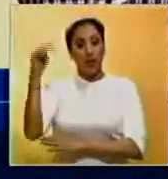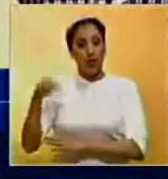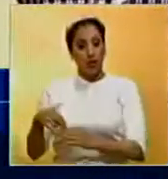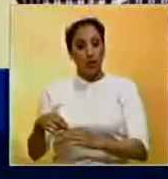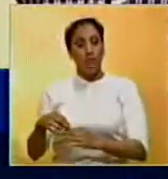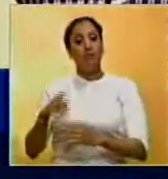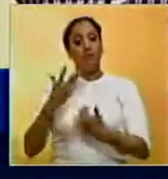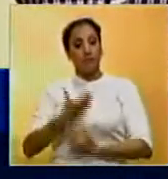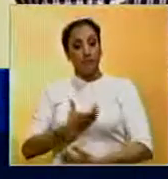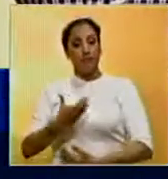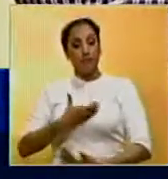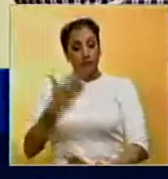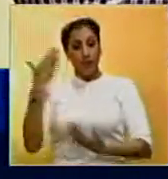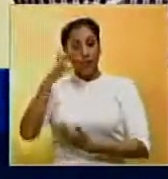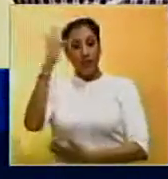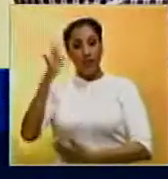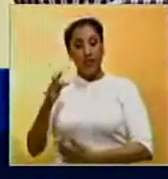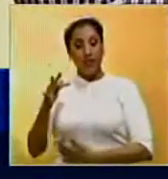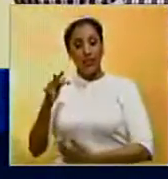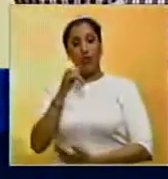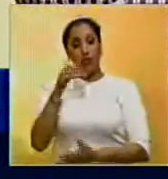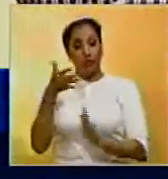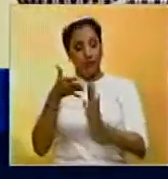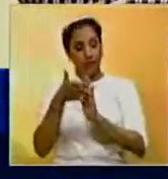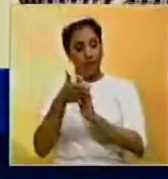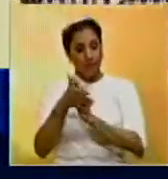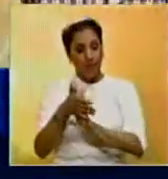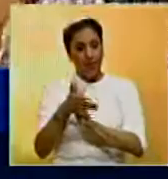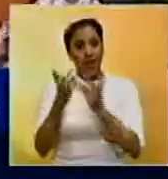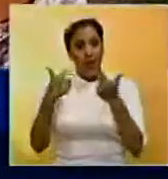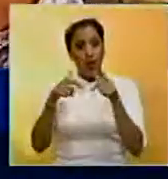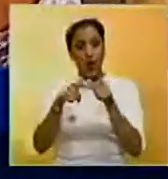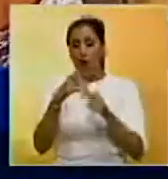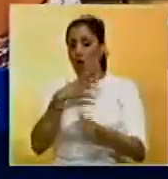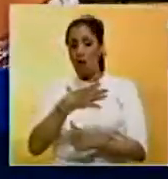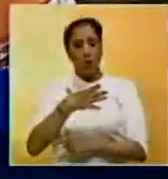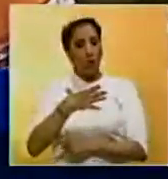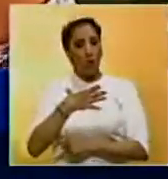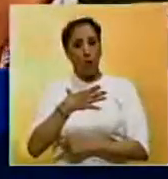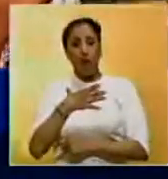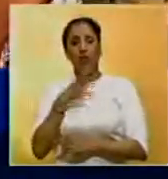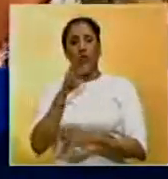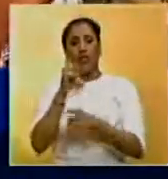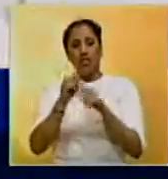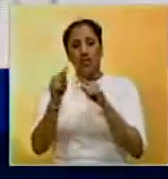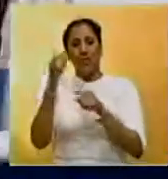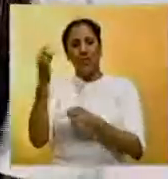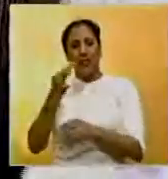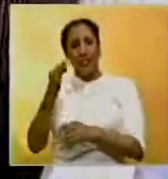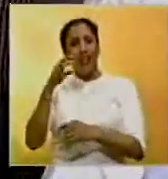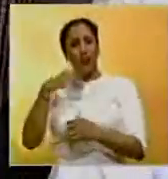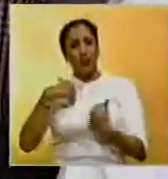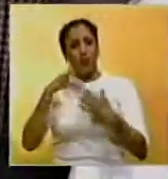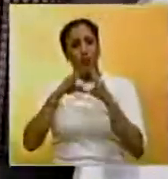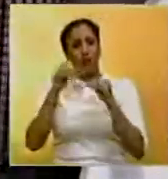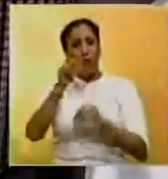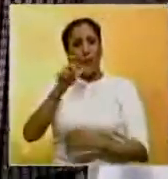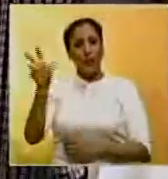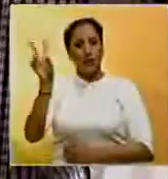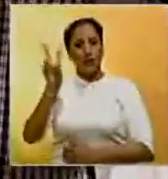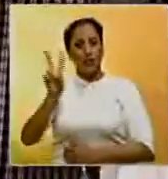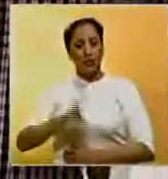Para el alcalde de Federación, Elisa Noel de Pul, este sector no escapa de la crítica realidad que afecta a todos los